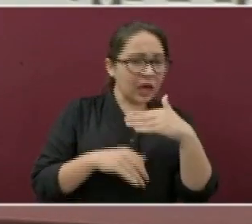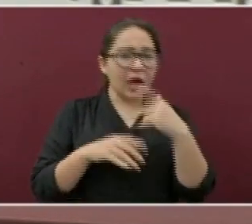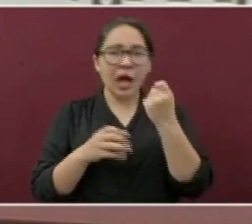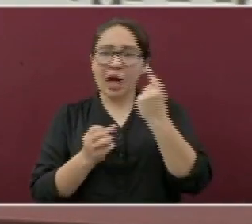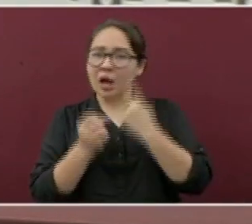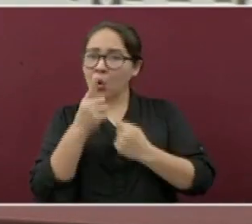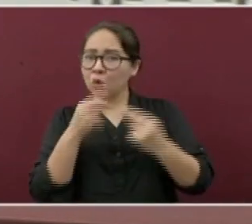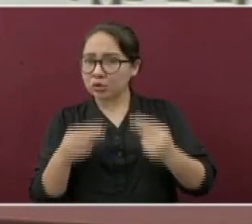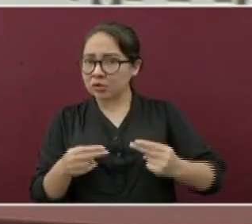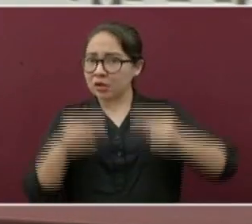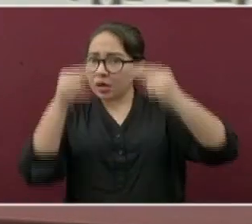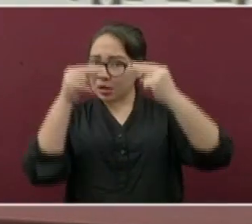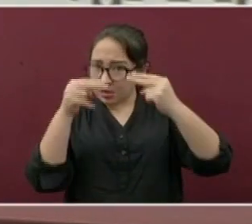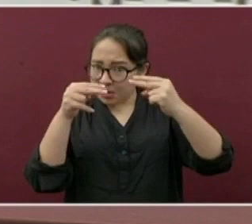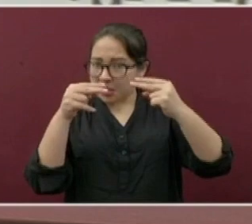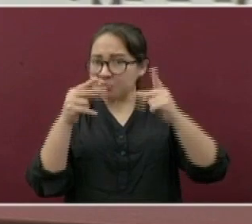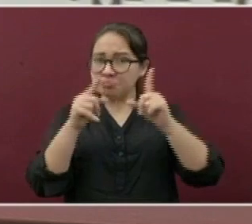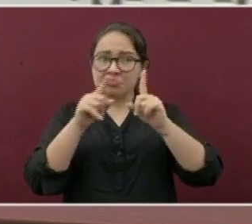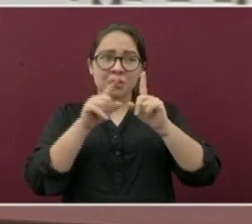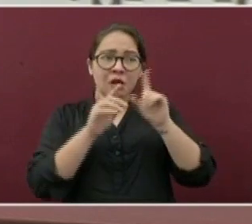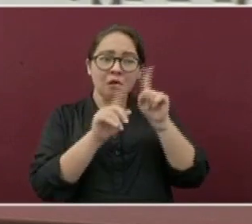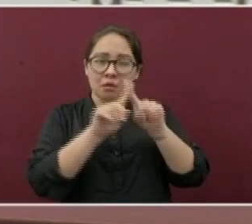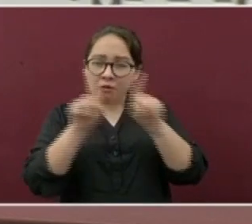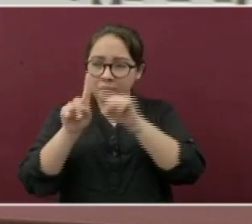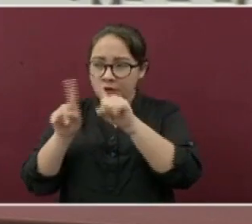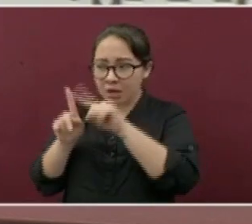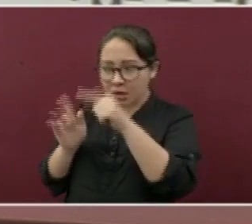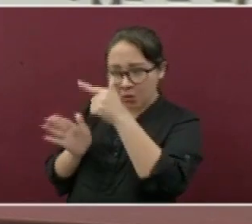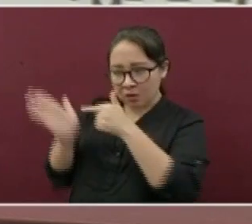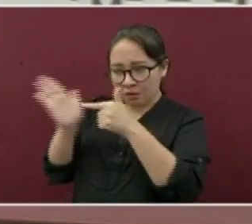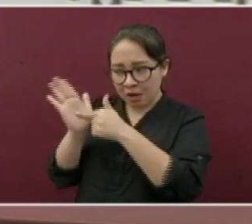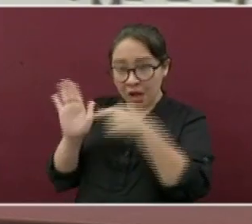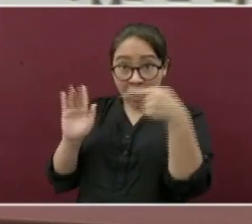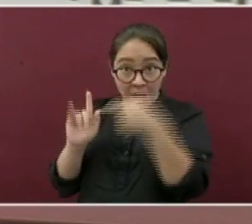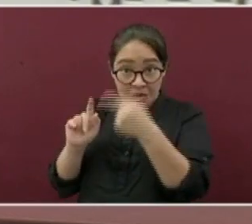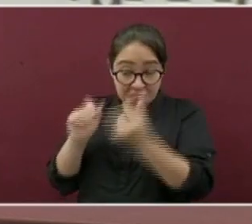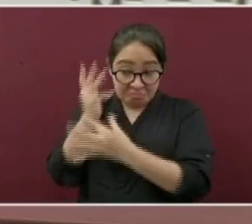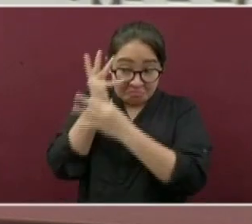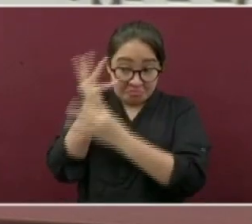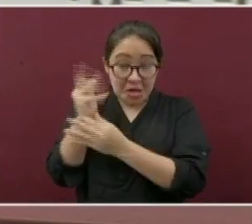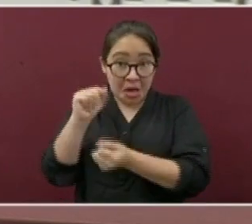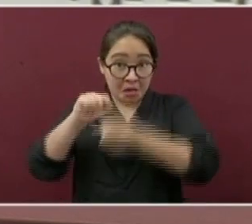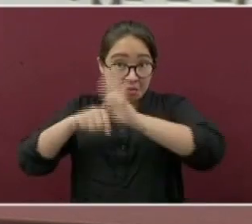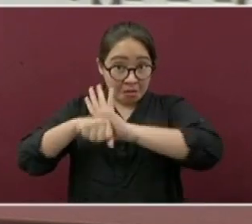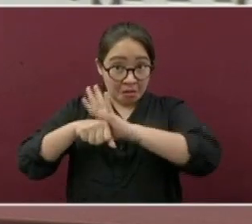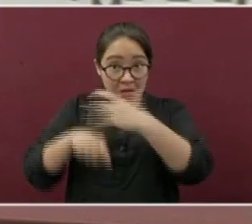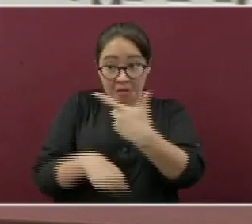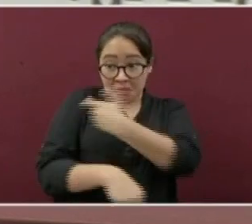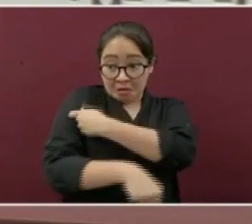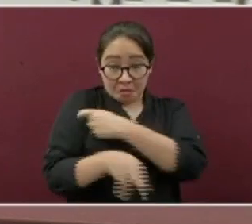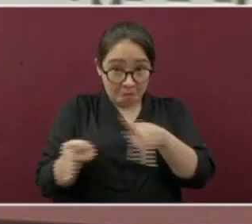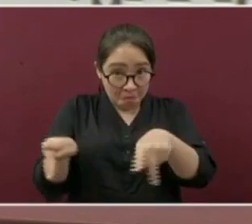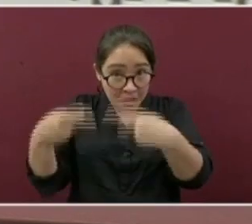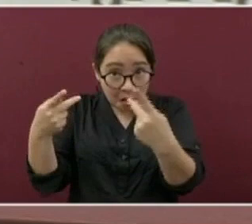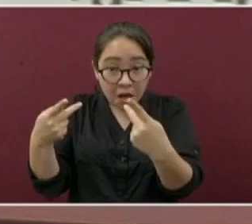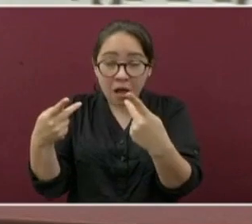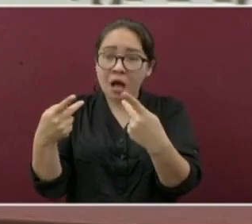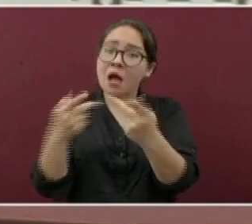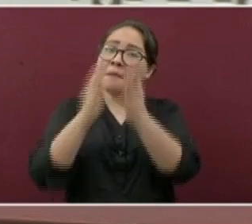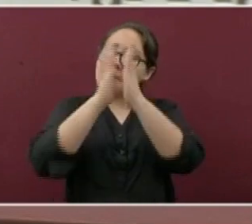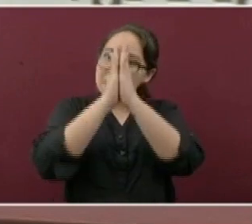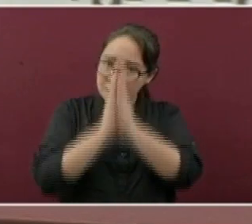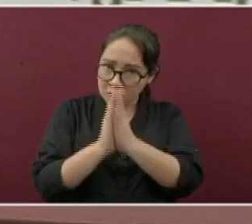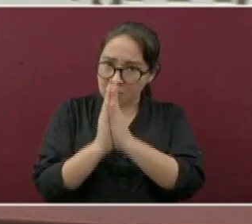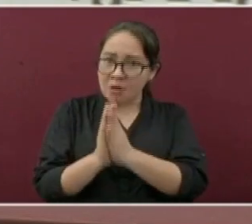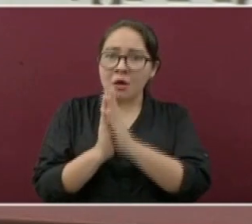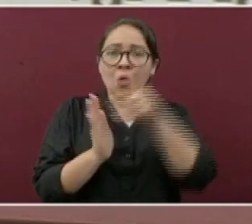establecimiento o cualquier punto de venta de vacunas contra COVID-19, le pedimos realizar